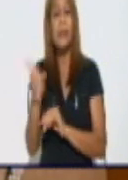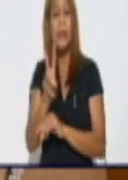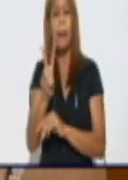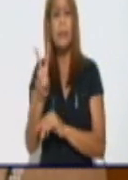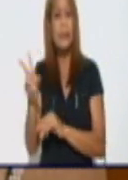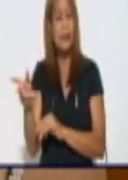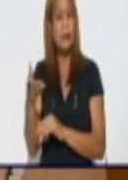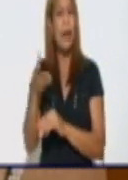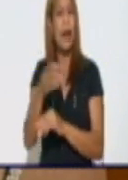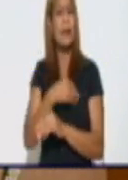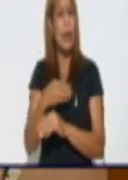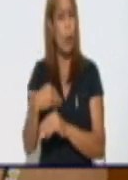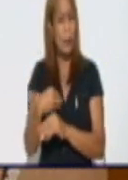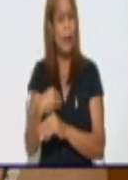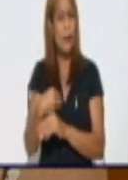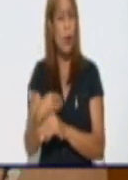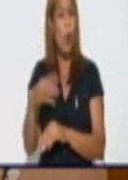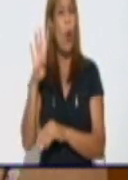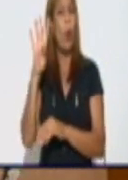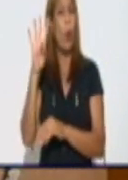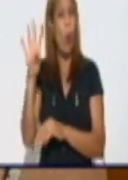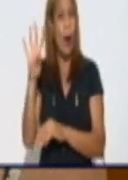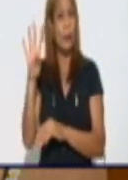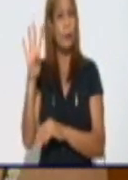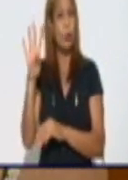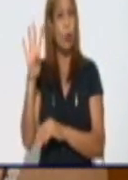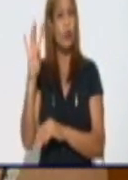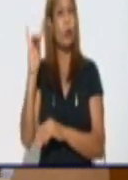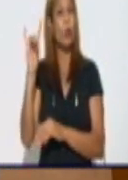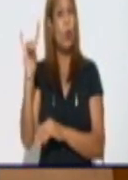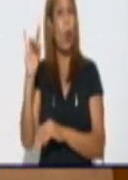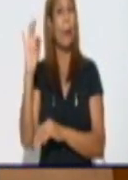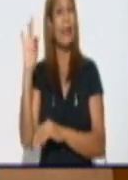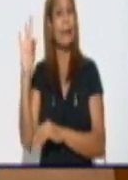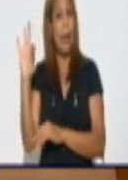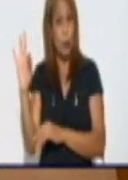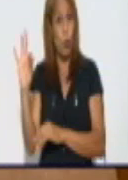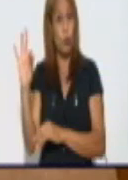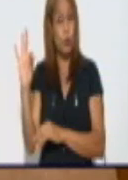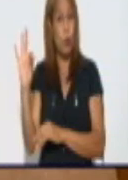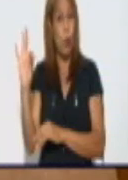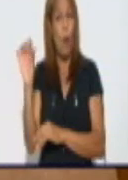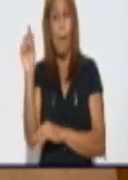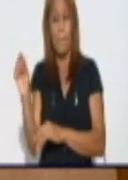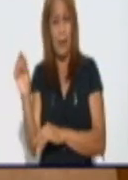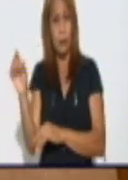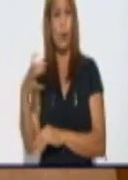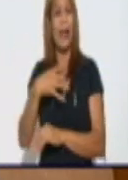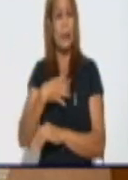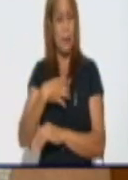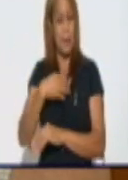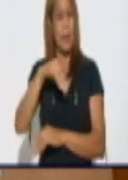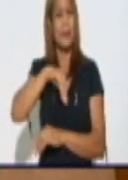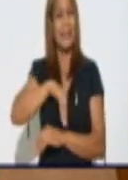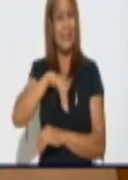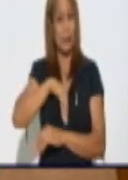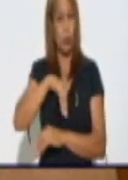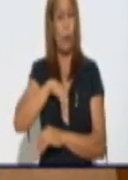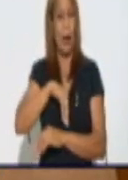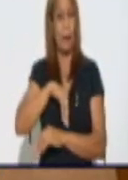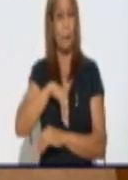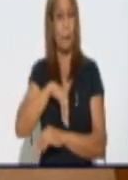logró identificar 498 casos con sintomatología sugerente de COVID. De ellos,